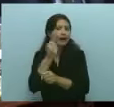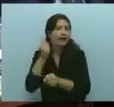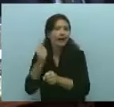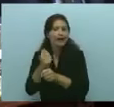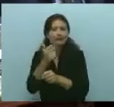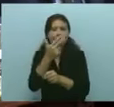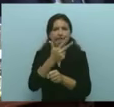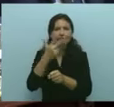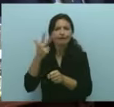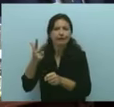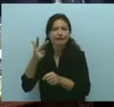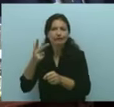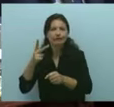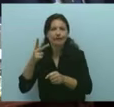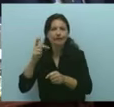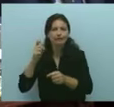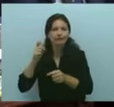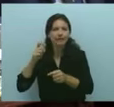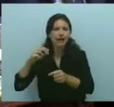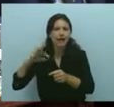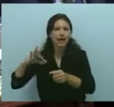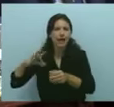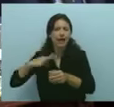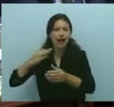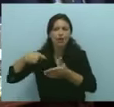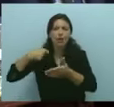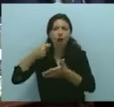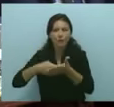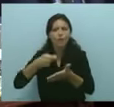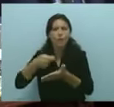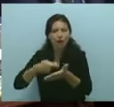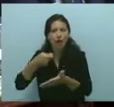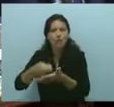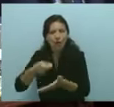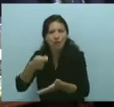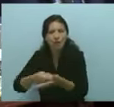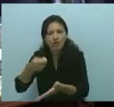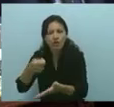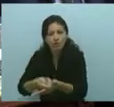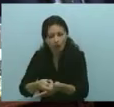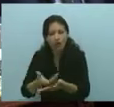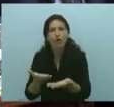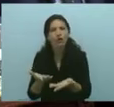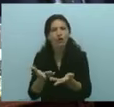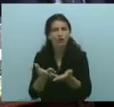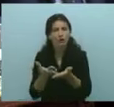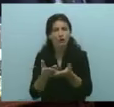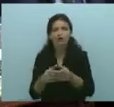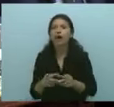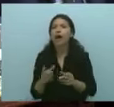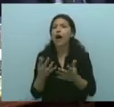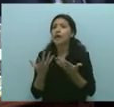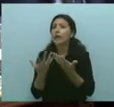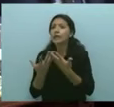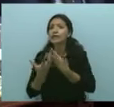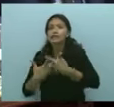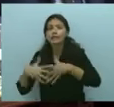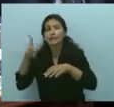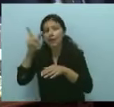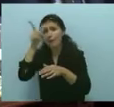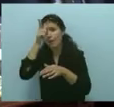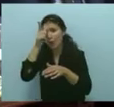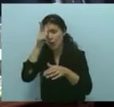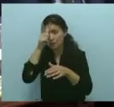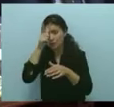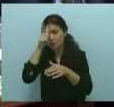mínima de 30 años de aporte. Bueno, y respecto del régimen policial, también se estiran algunos años